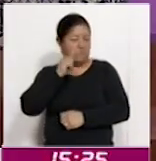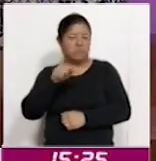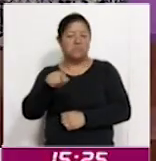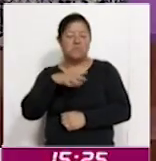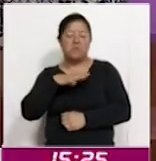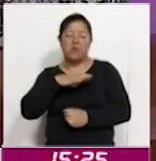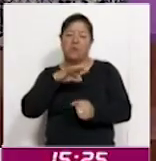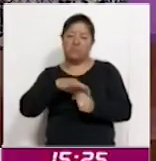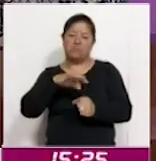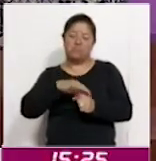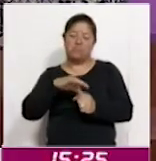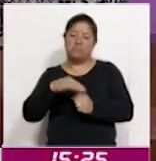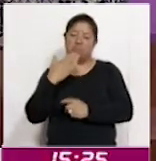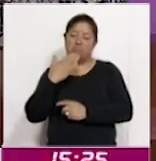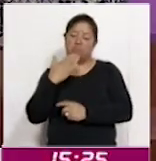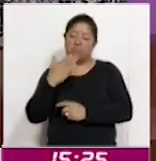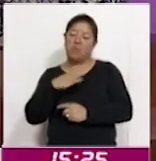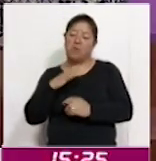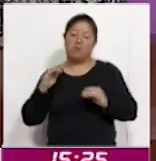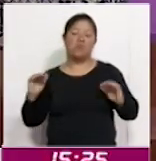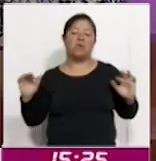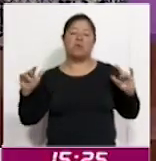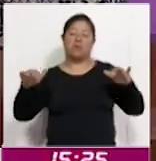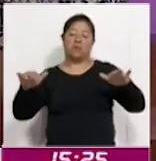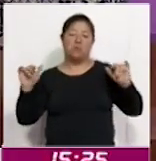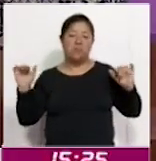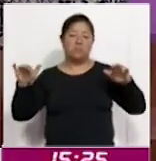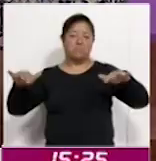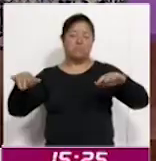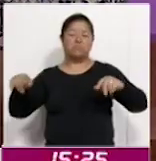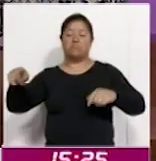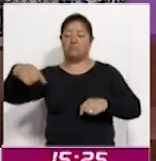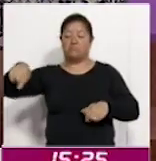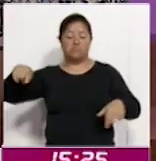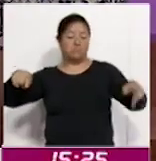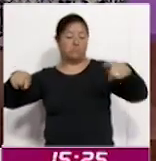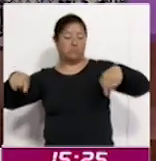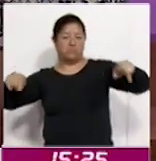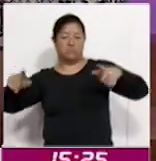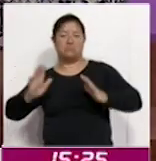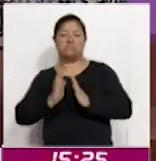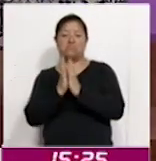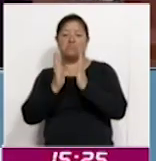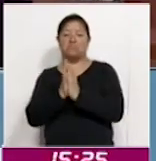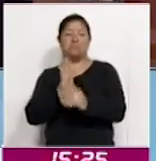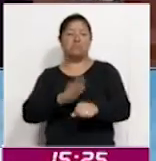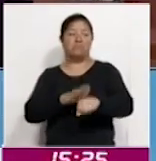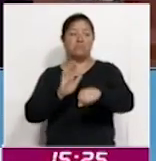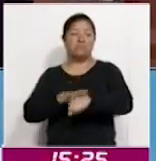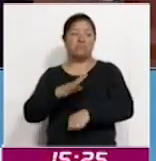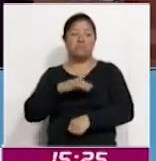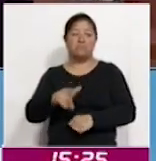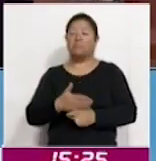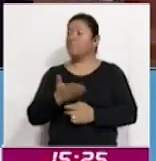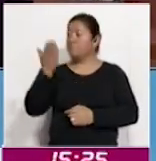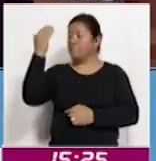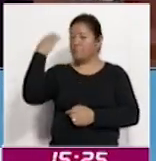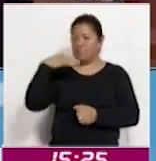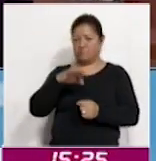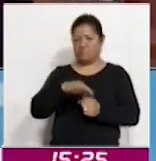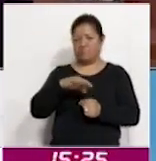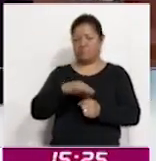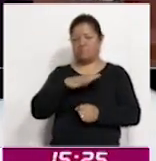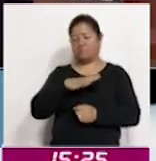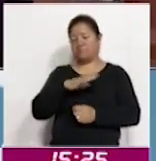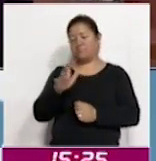se ha estado identificado como las entidades federativas que mayor participación ciudadana tiene. El pasado proceso ordinario tuvimos una